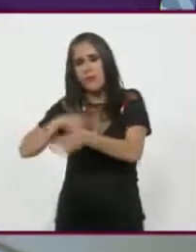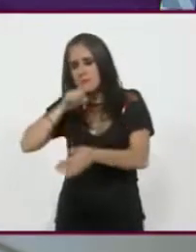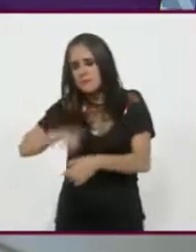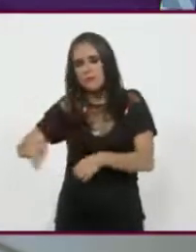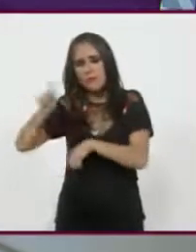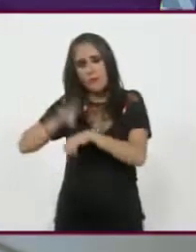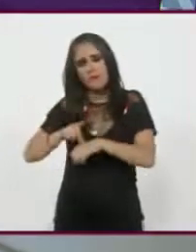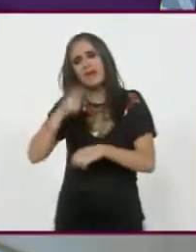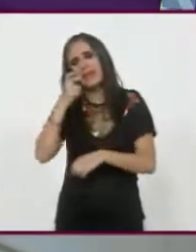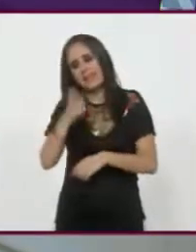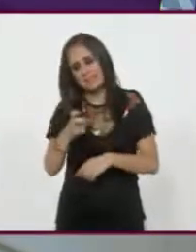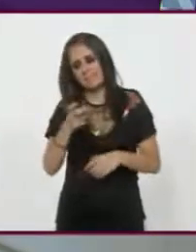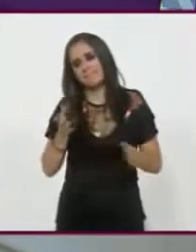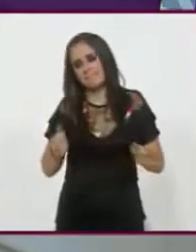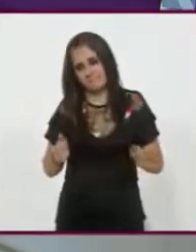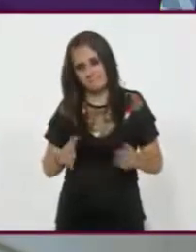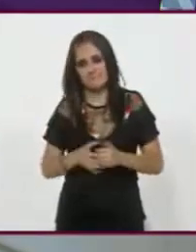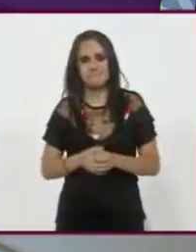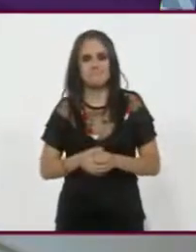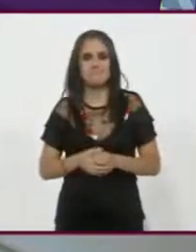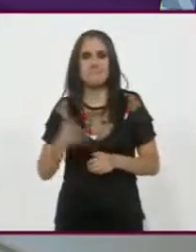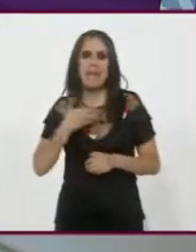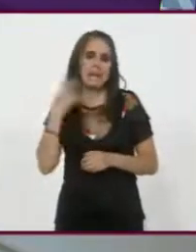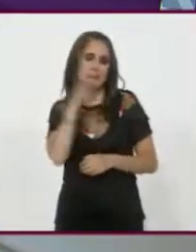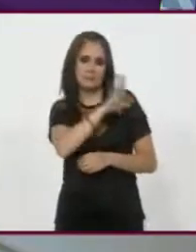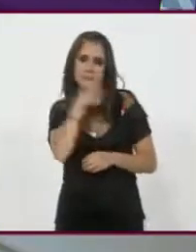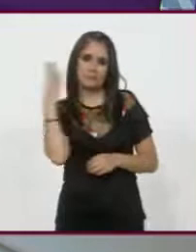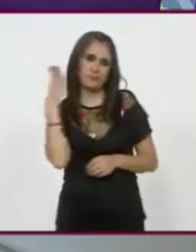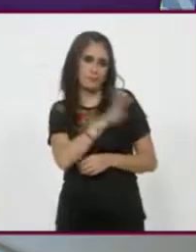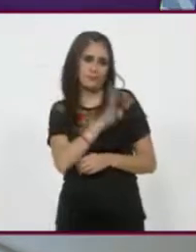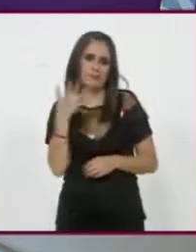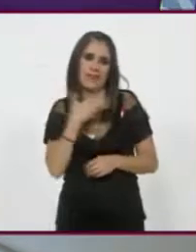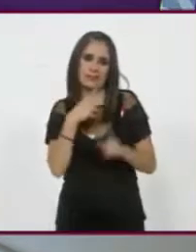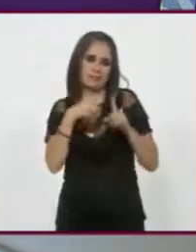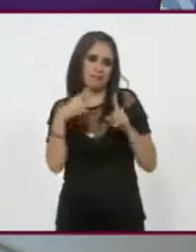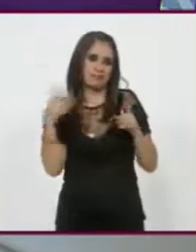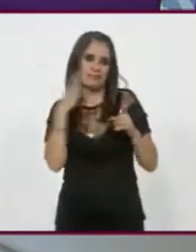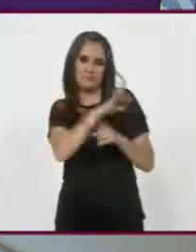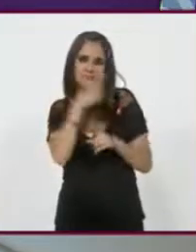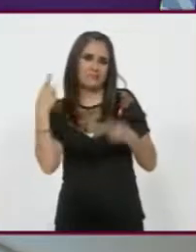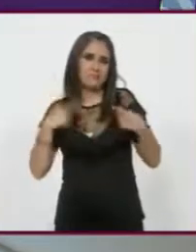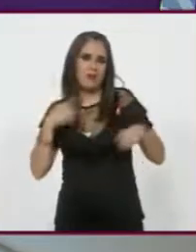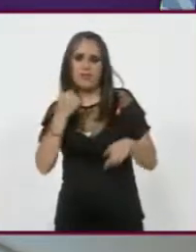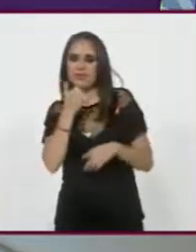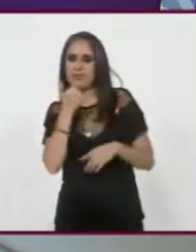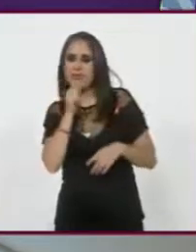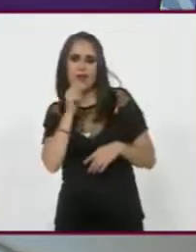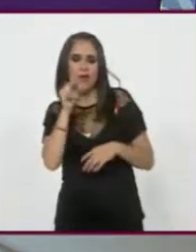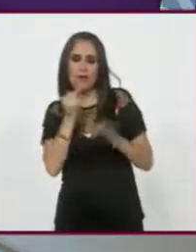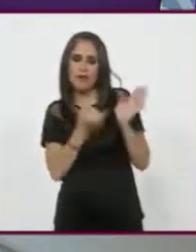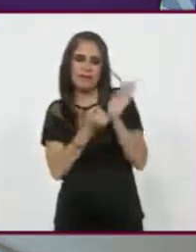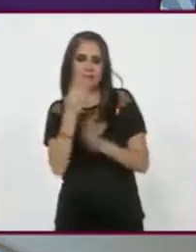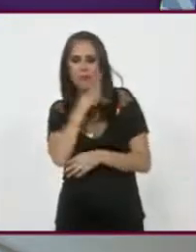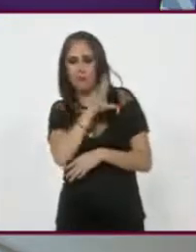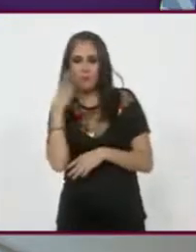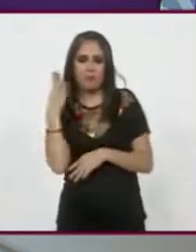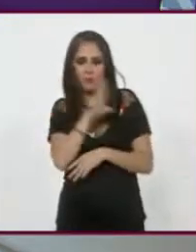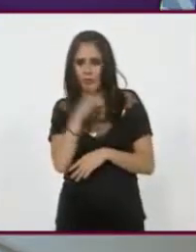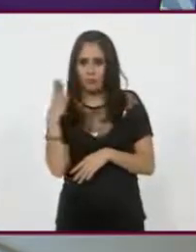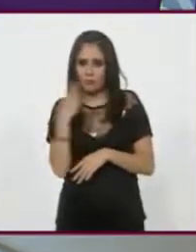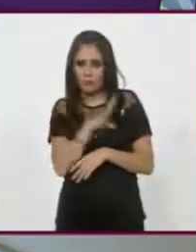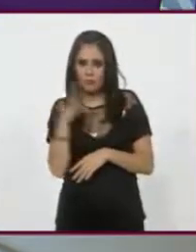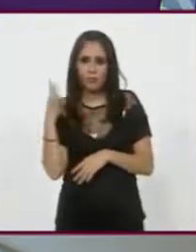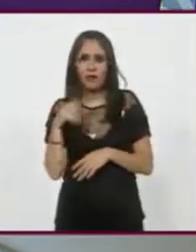diagnóstico no se parece al resultado. que había volatilidad. Había volatilidad, ¿no? Cambiaron, pero en realidad nunca pasa, digamos, de estos